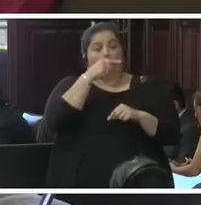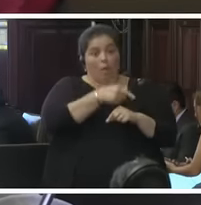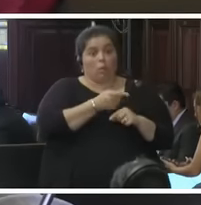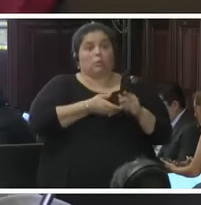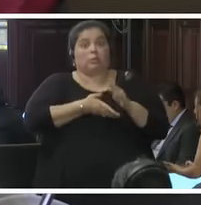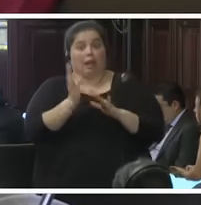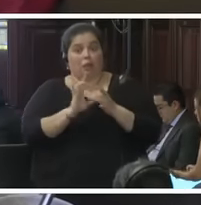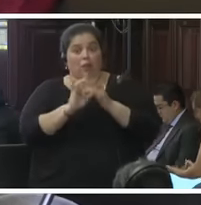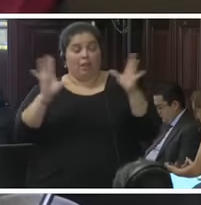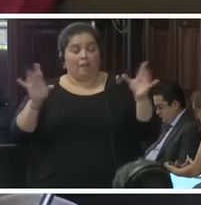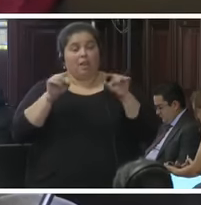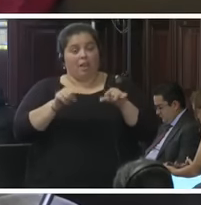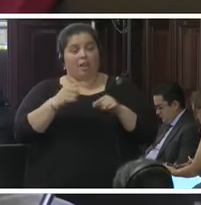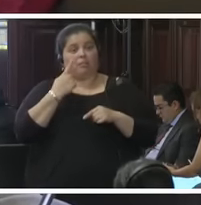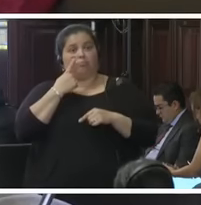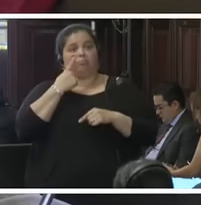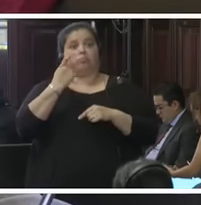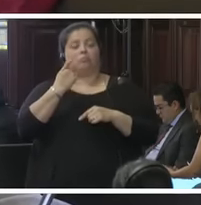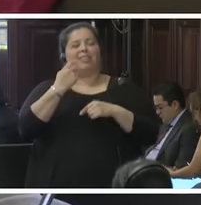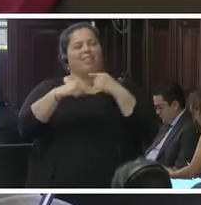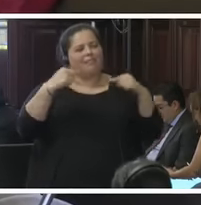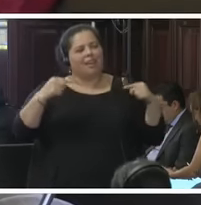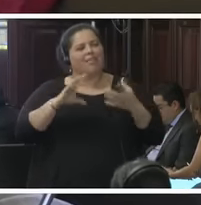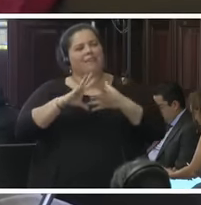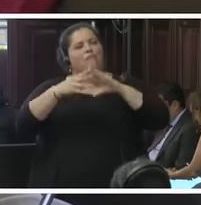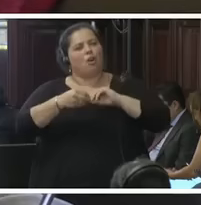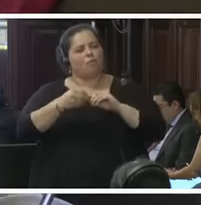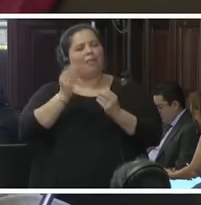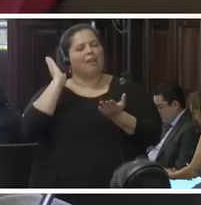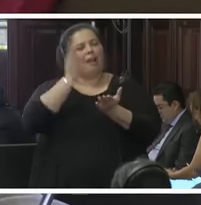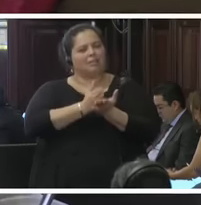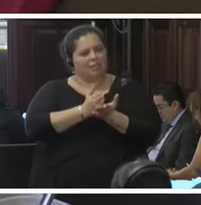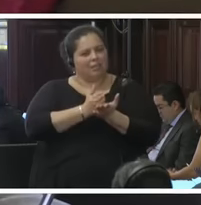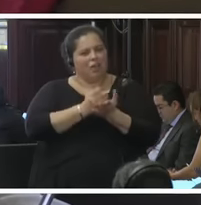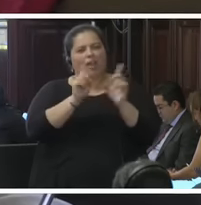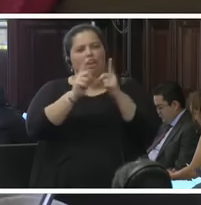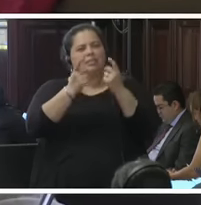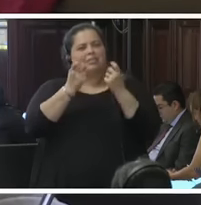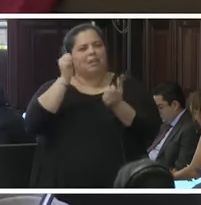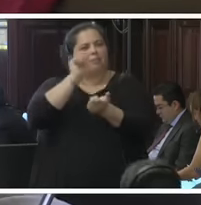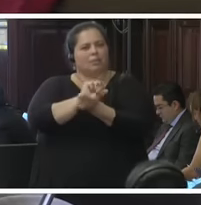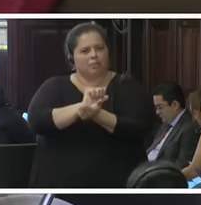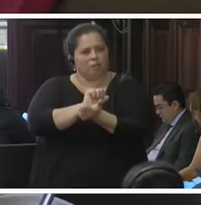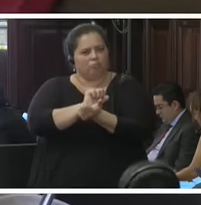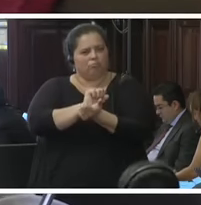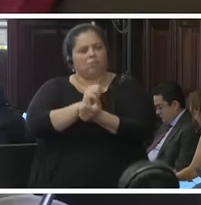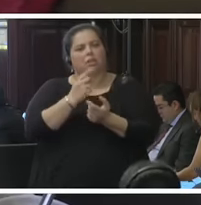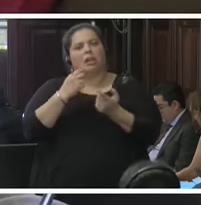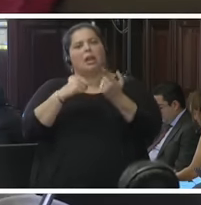encontró medios alternativos de castigo de gente porque dijo que era